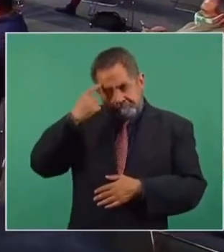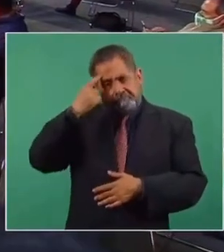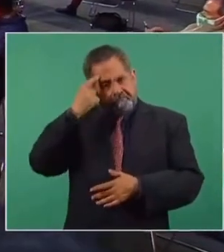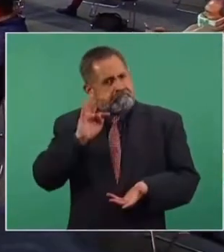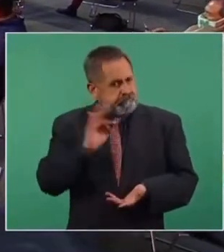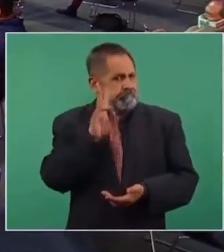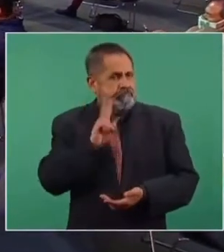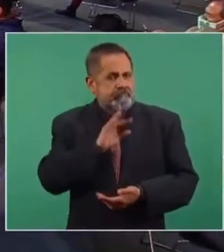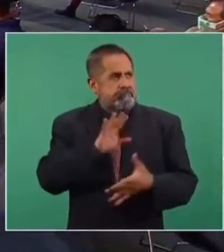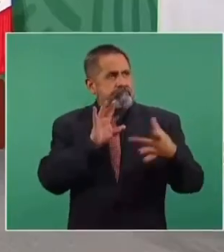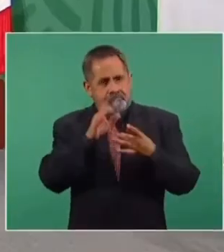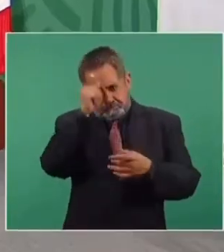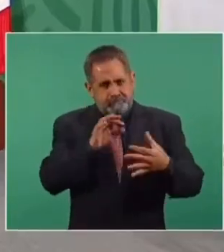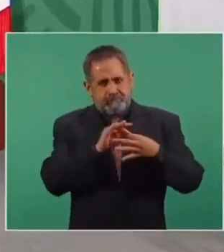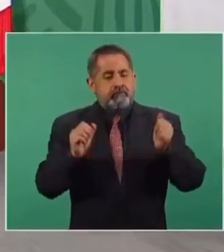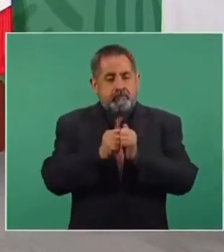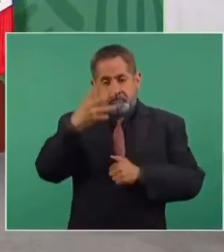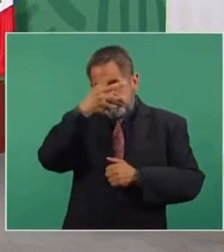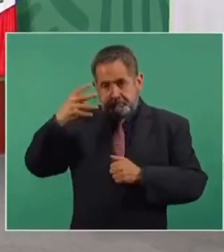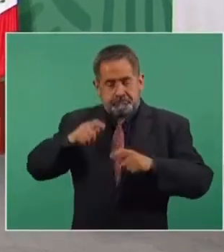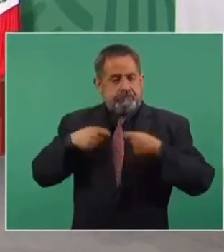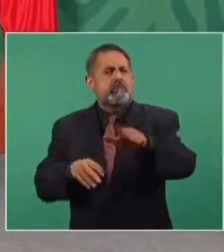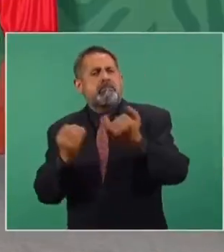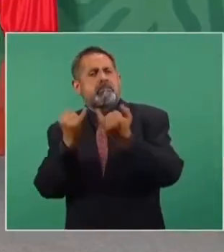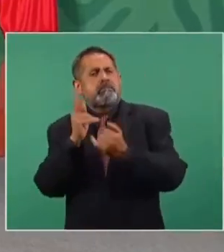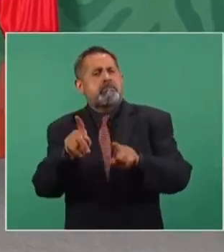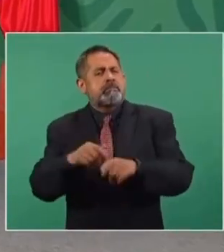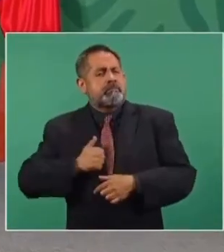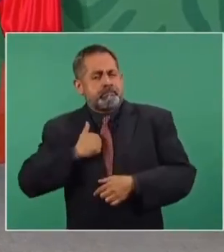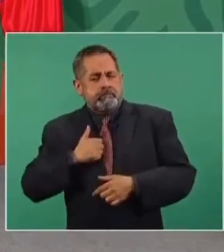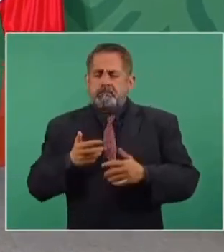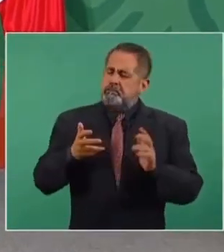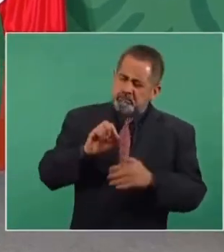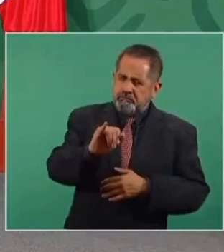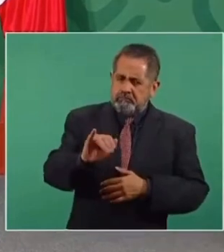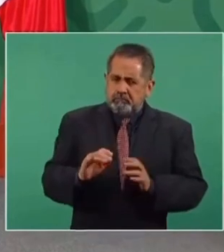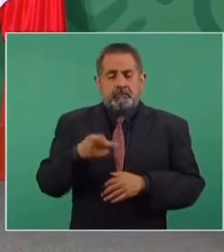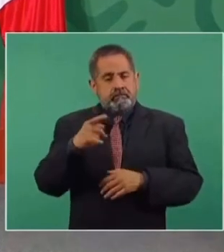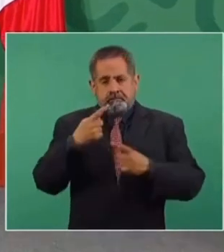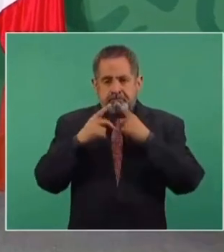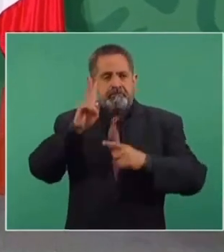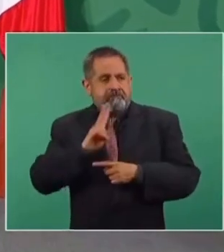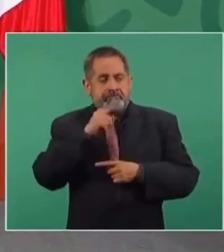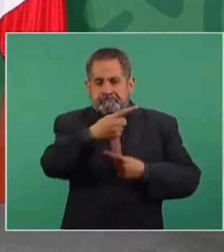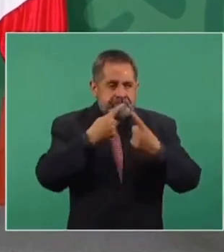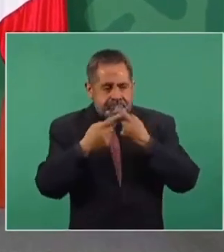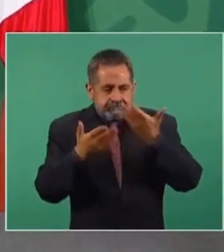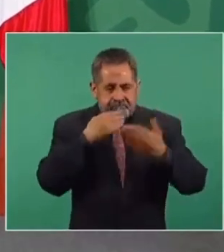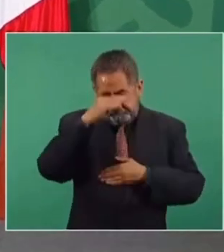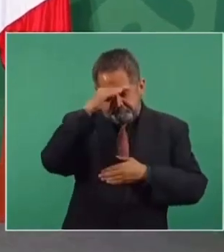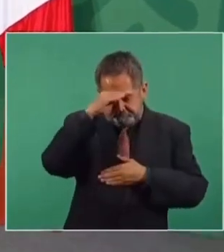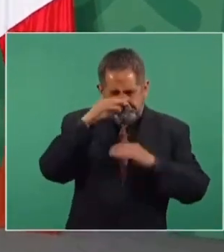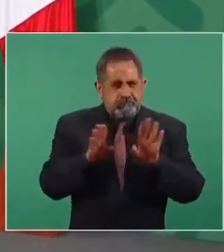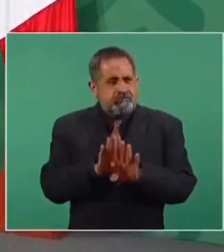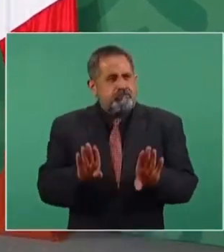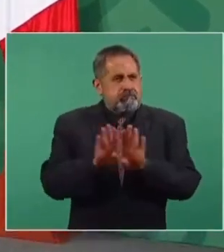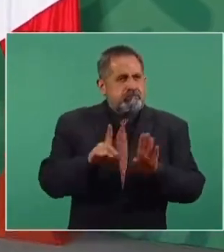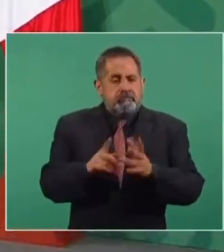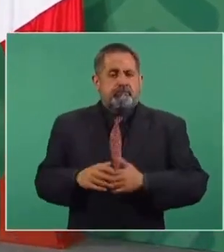con visas de trabajo, pero es parte del análisis que se tiene que hacer con mucha objetividad.